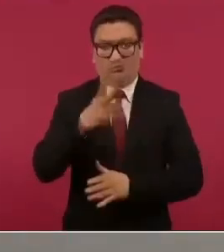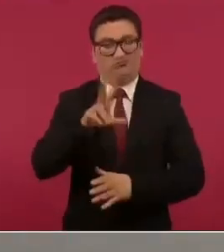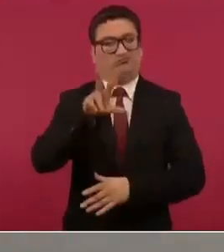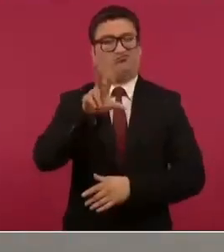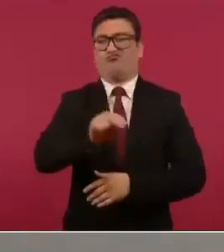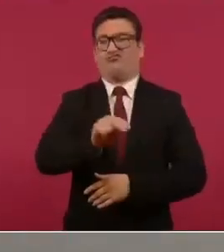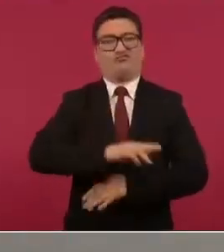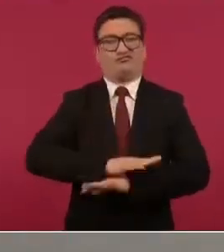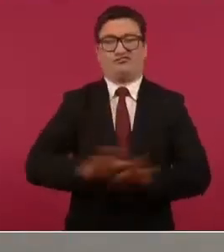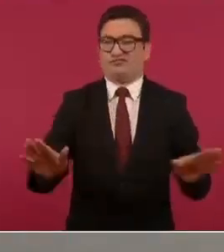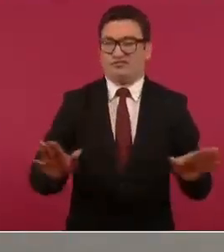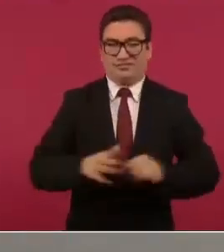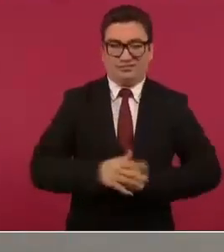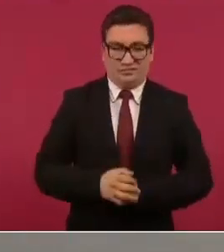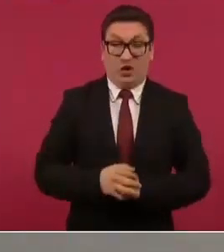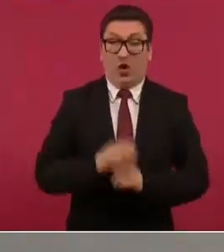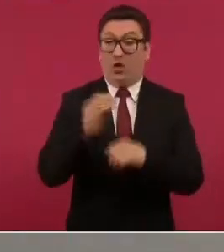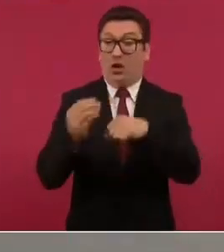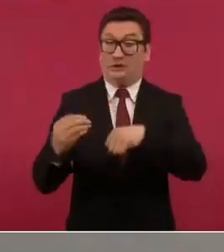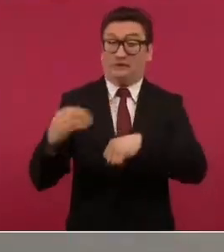o adicional